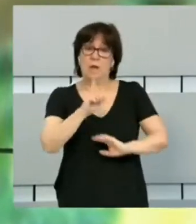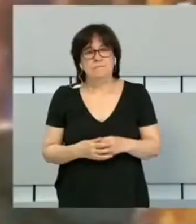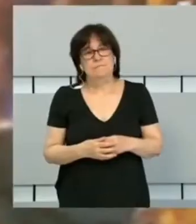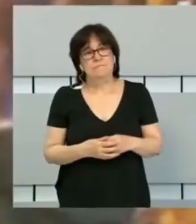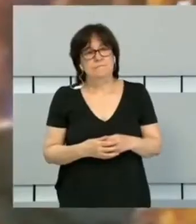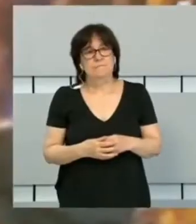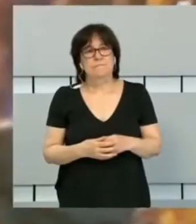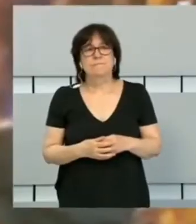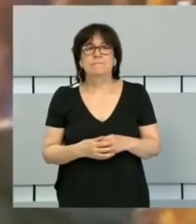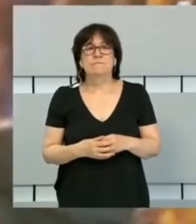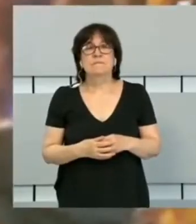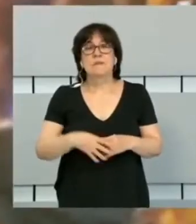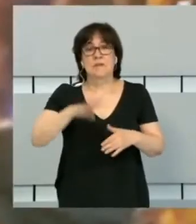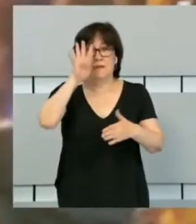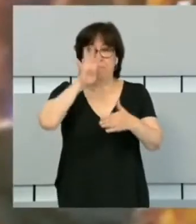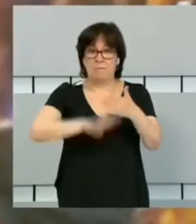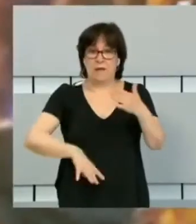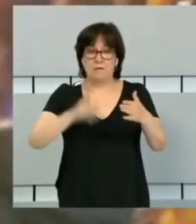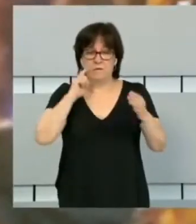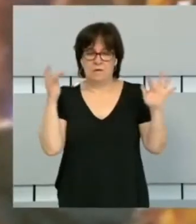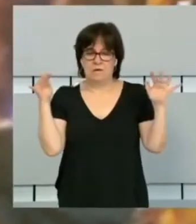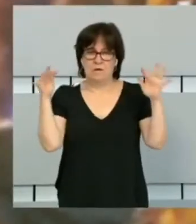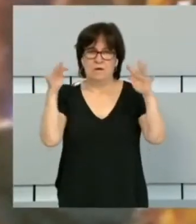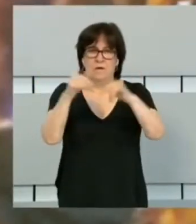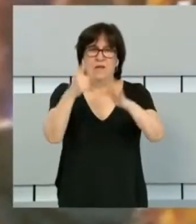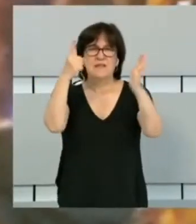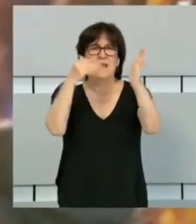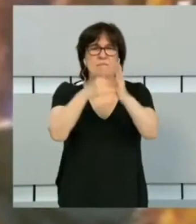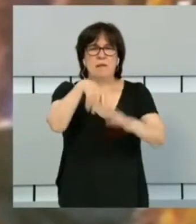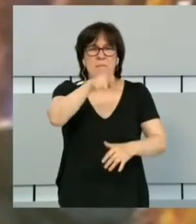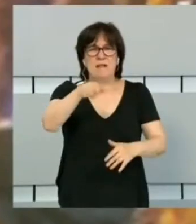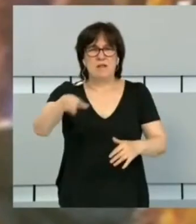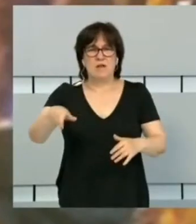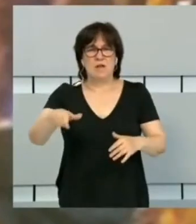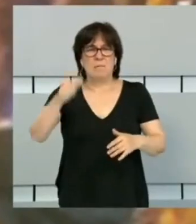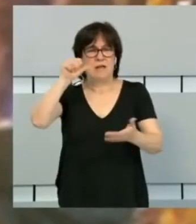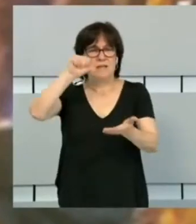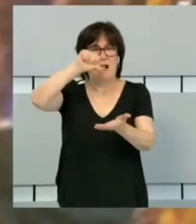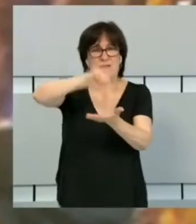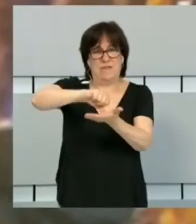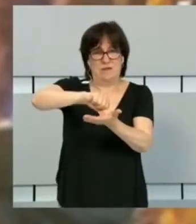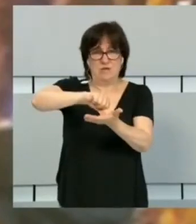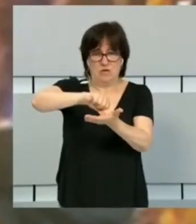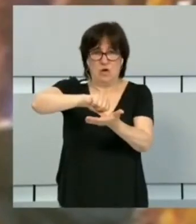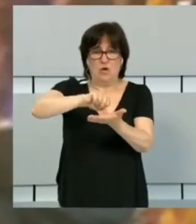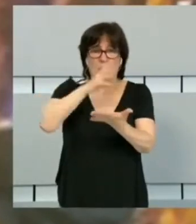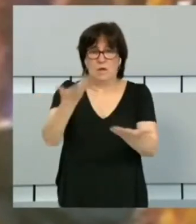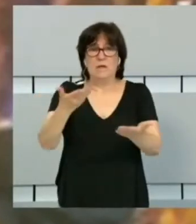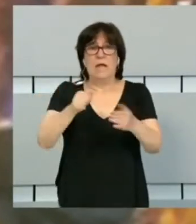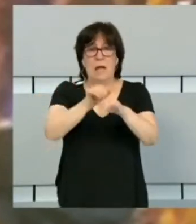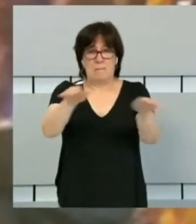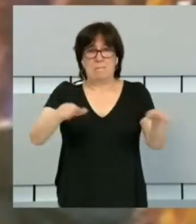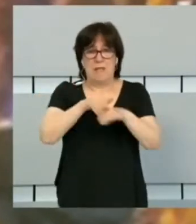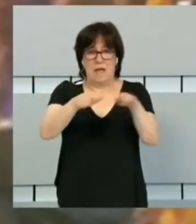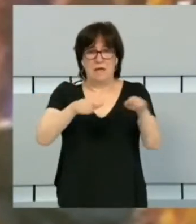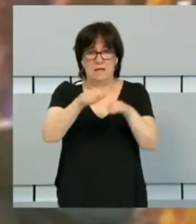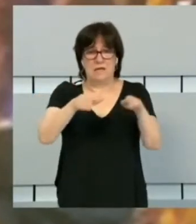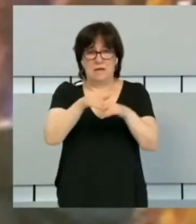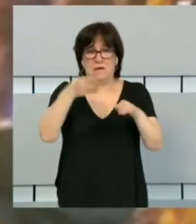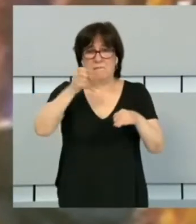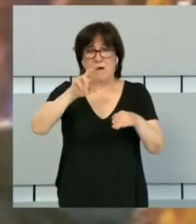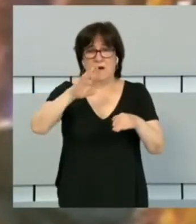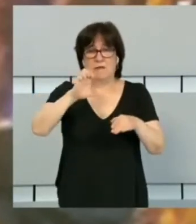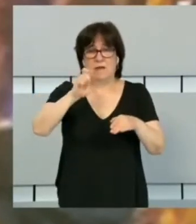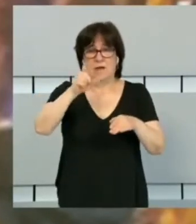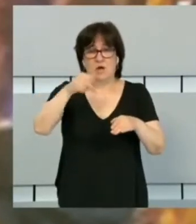a la cajera... En Barcelona se congregaron cerca de 6.000 personas, sobre todo en el centro de la ciudad y en las playas de la Barceloneta. En su mayoría